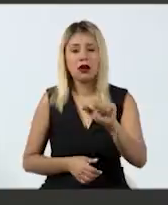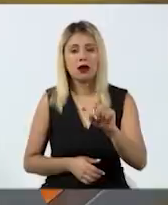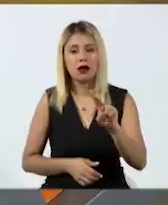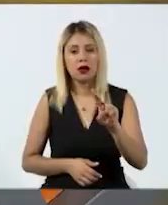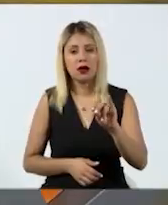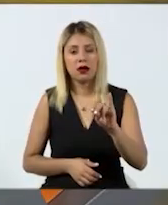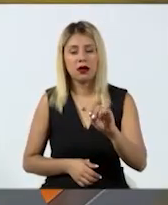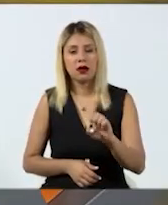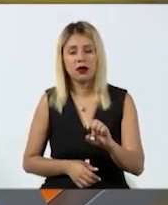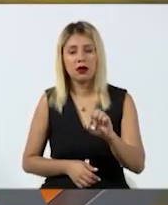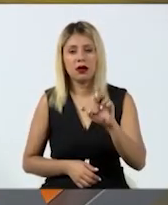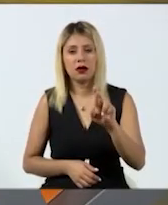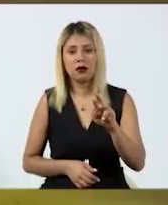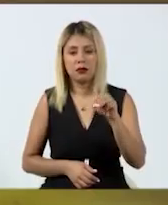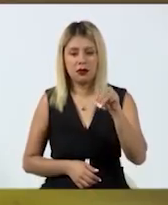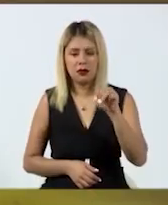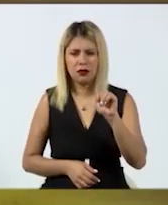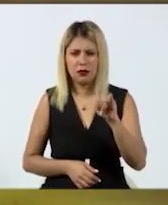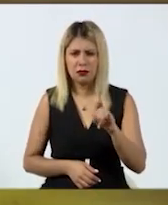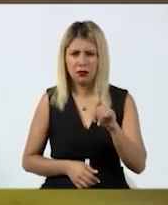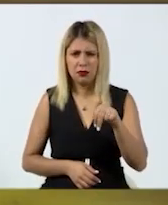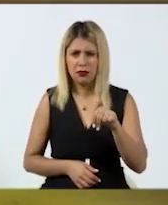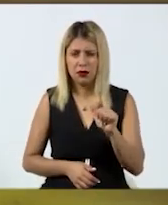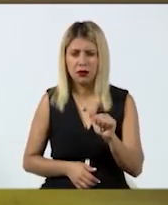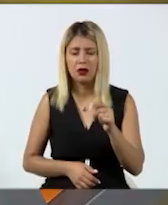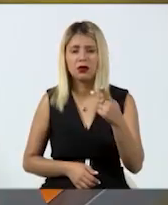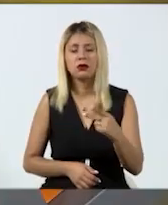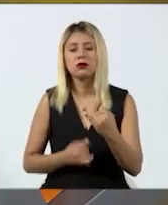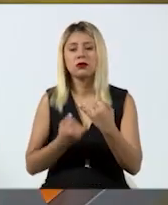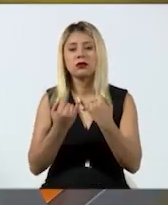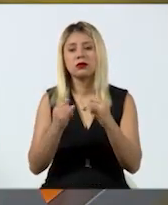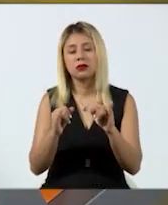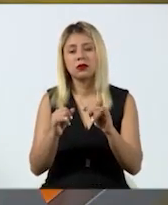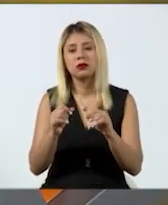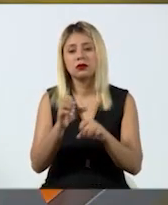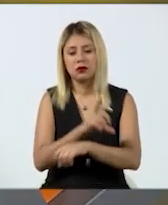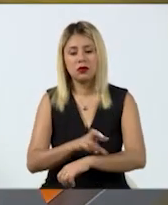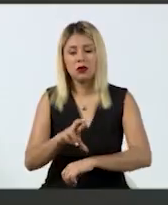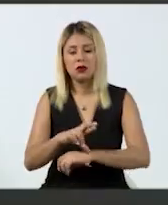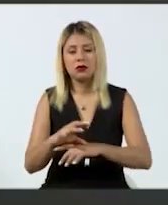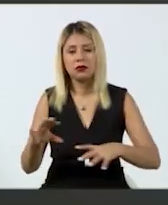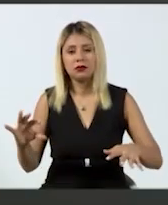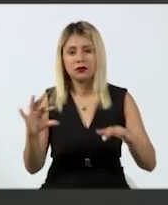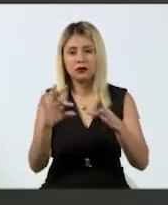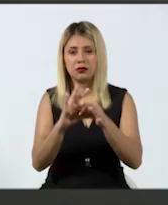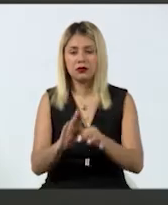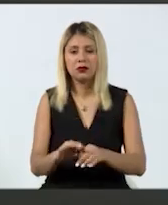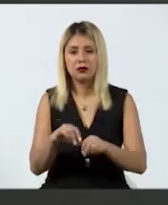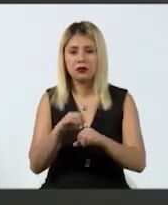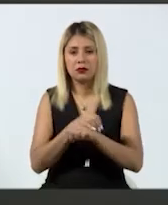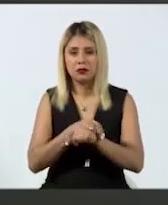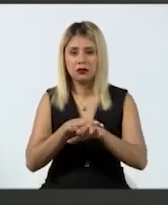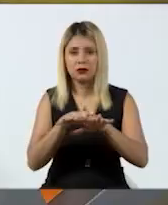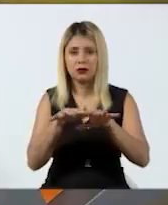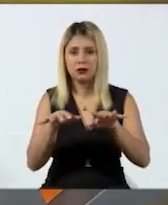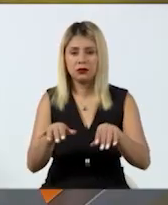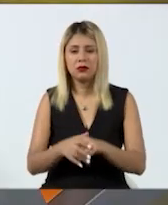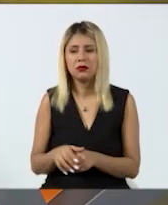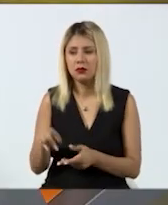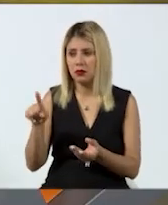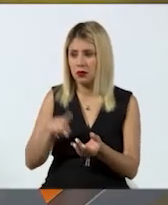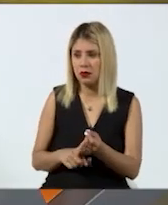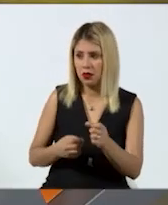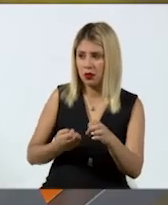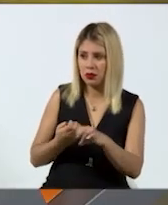grande está ahí en Javier Mina y Calzada Independencia, y es una coordinación permanente para mantenernos informados. Al interior del estado,